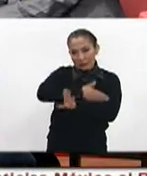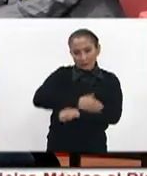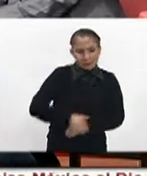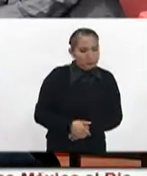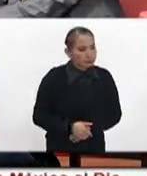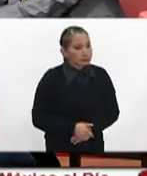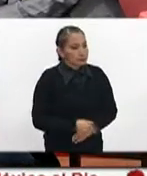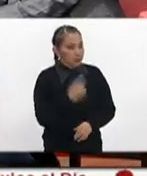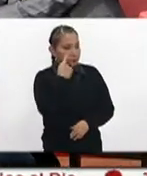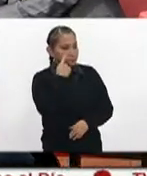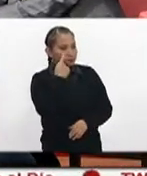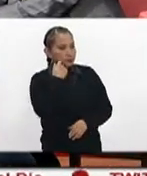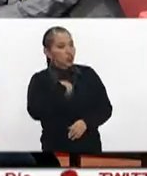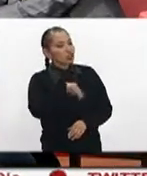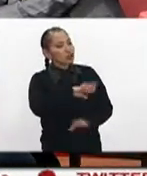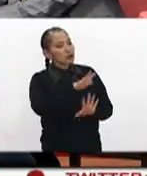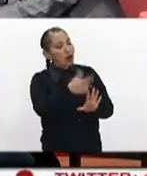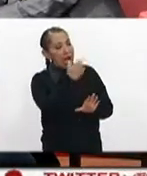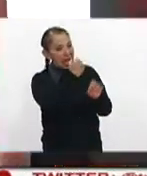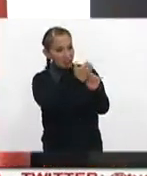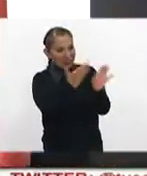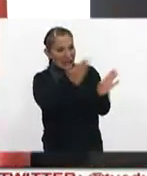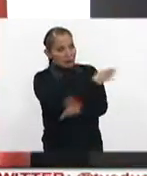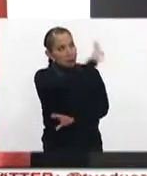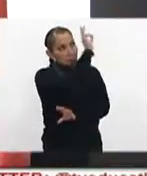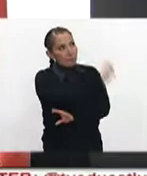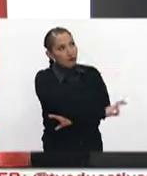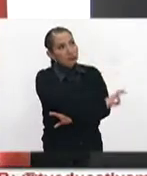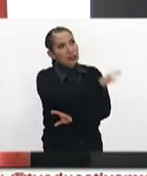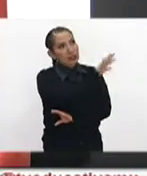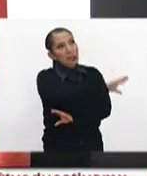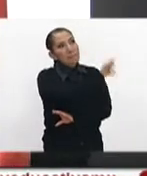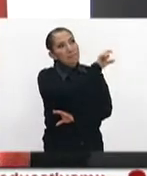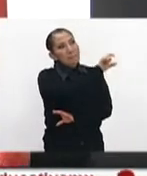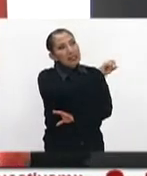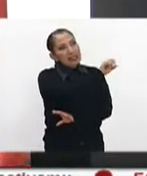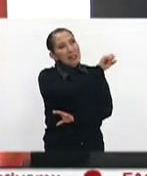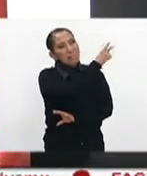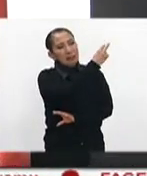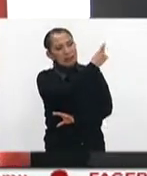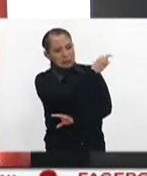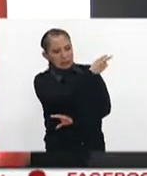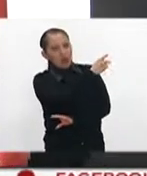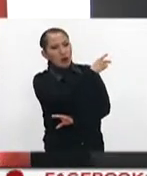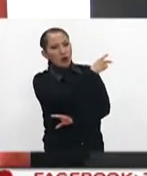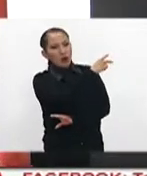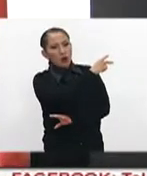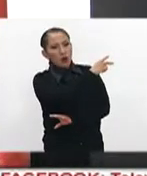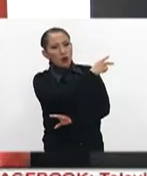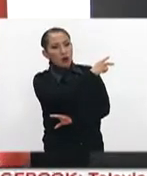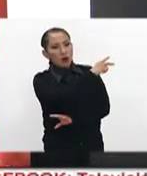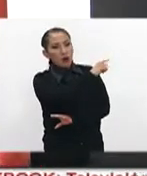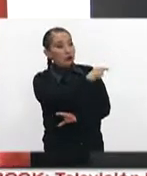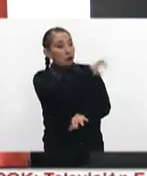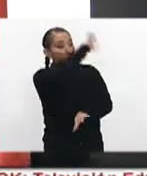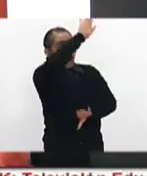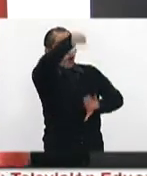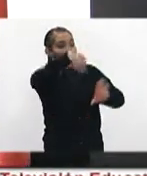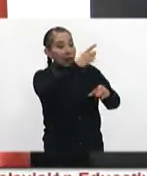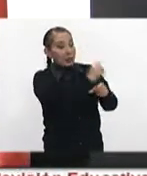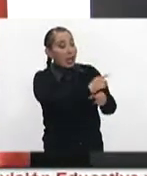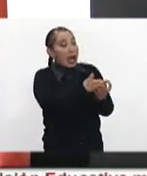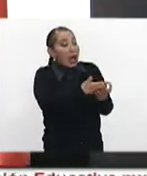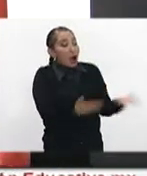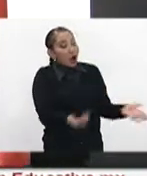marcha? Bueno, hemos tenido en años anteriores un porcentaje de 20, 25 eventos, las 24 horas. Hoy,